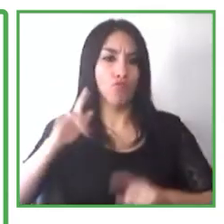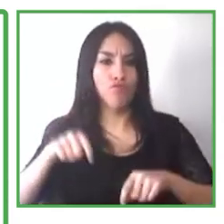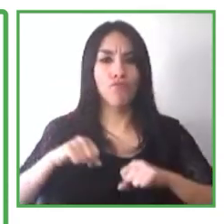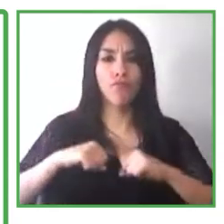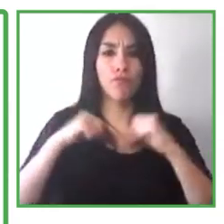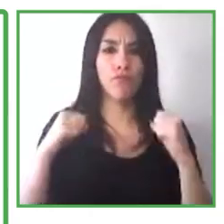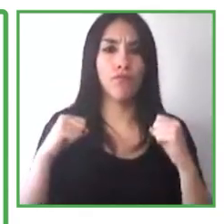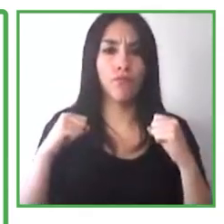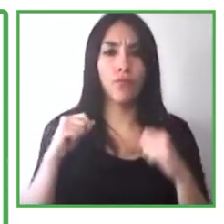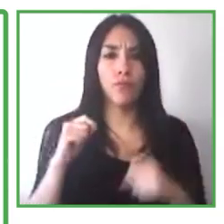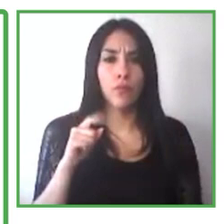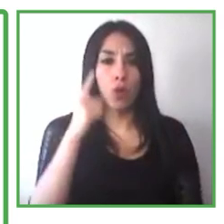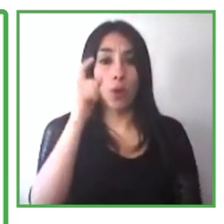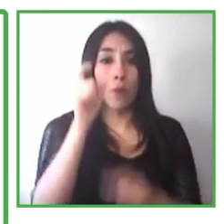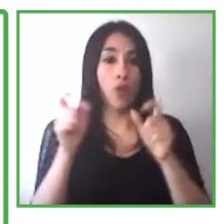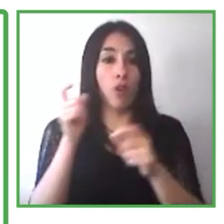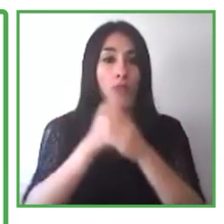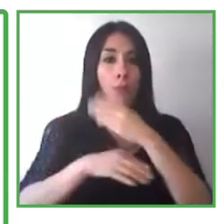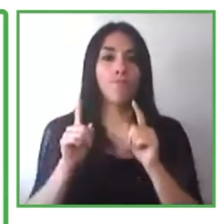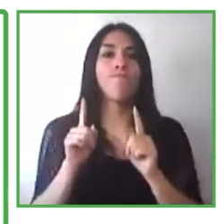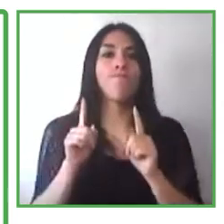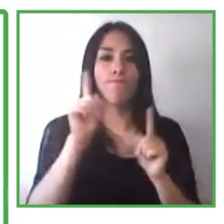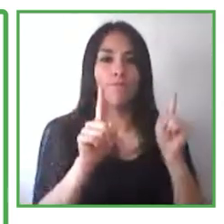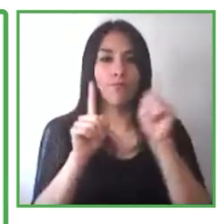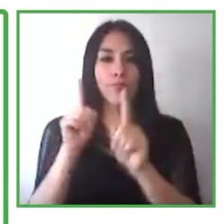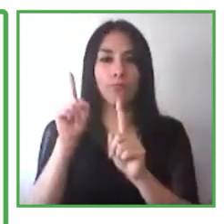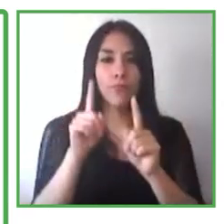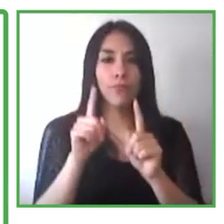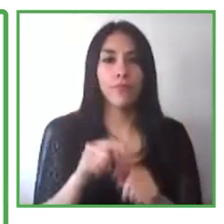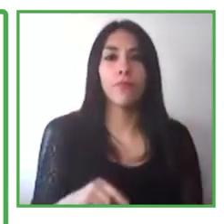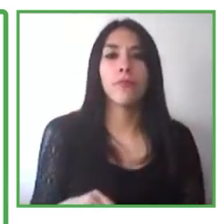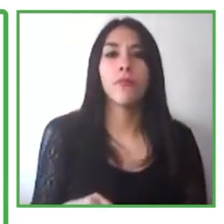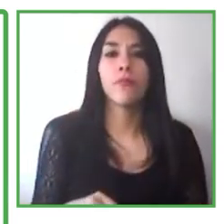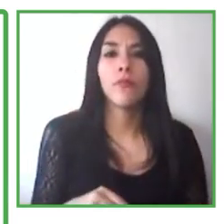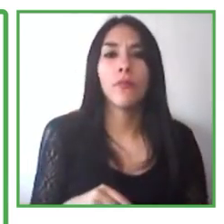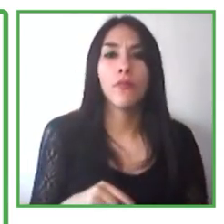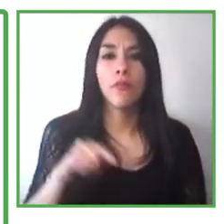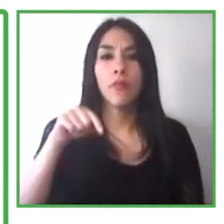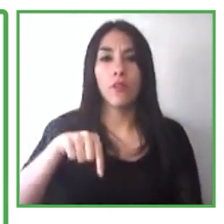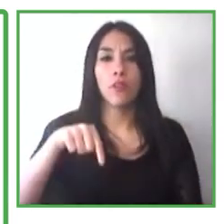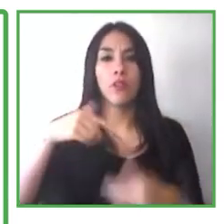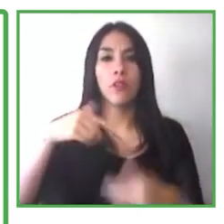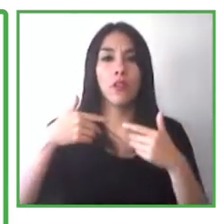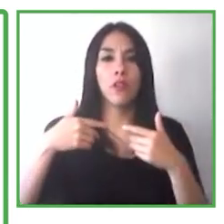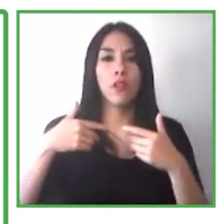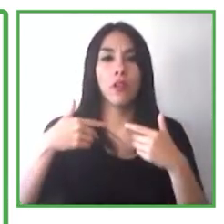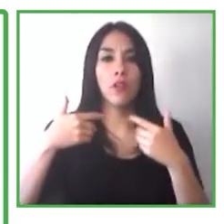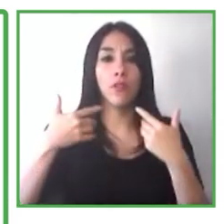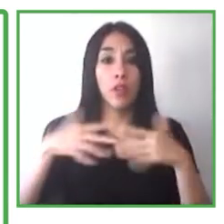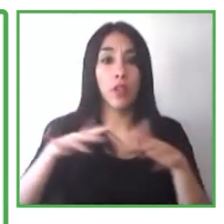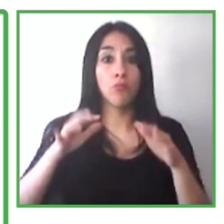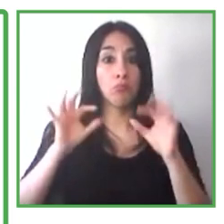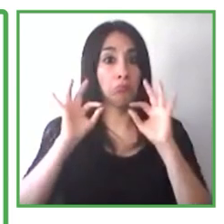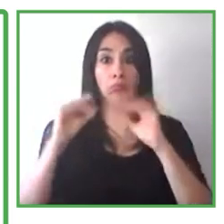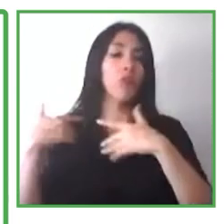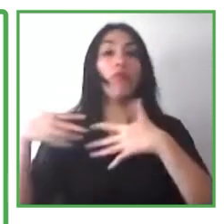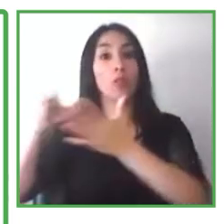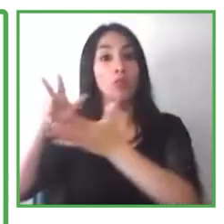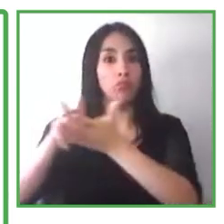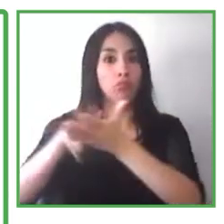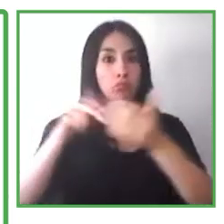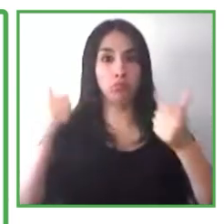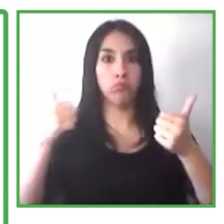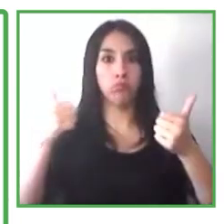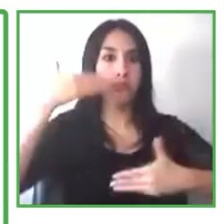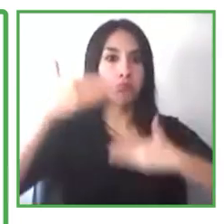si uno puede superar todas esas barreras, a veces muy a menudo las personas con discapacidades no tienen la experiencia y las habilidades